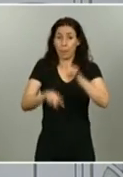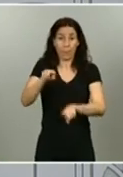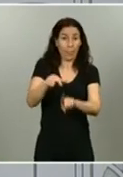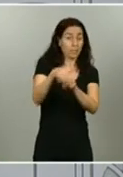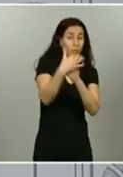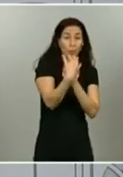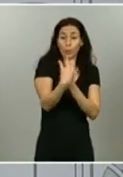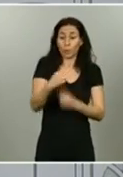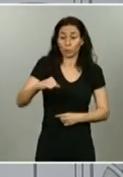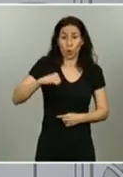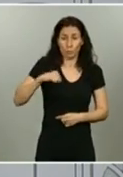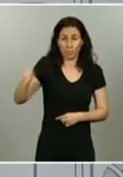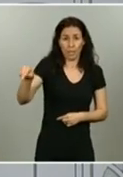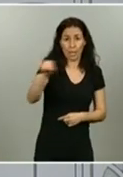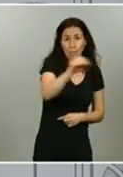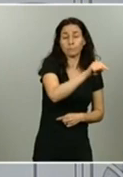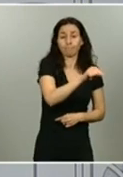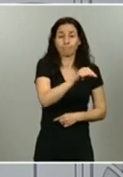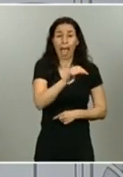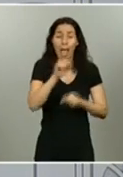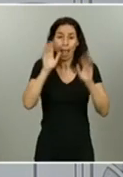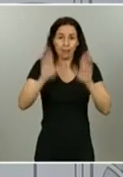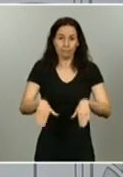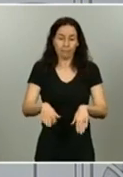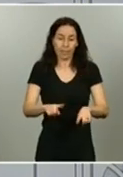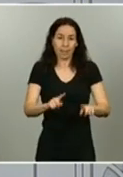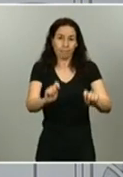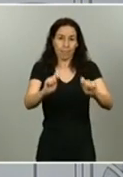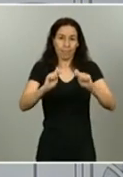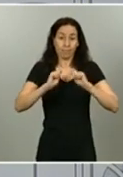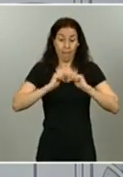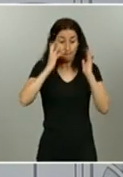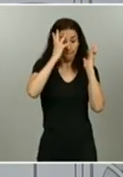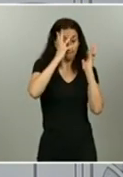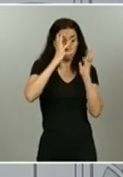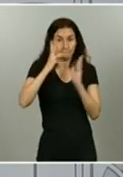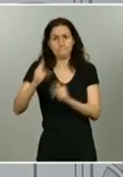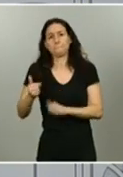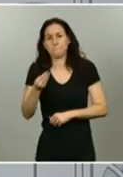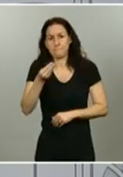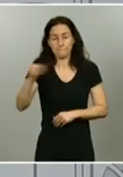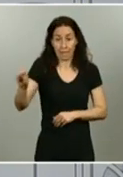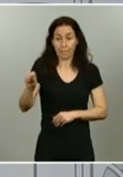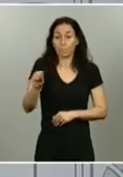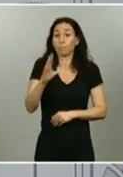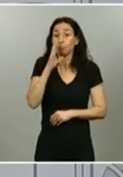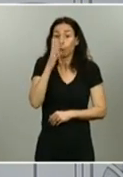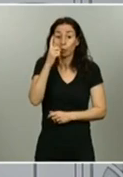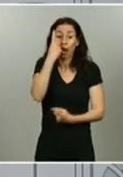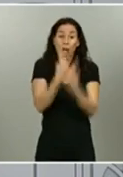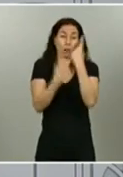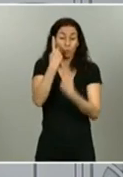y que obviamente no favorecen la supervivencia durante un tiempo mayor de algunos de nuestros mayores.